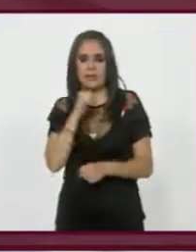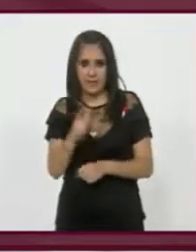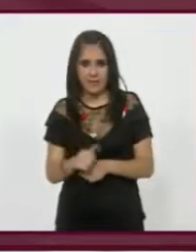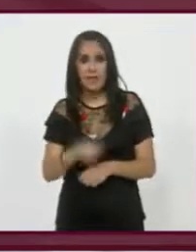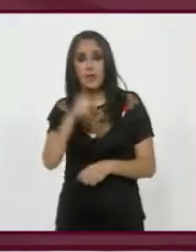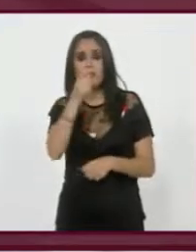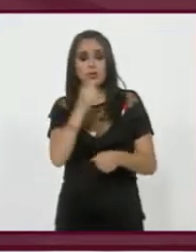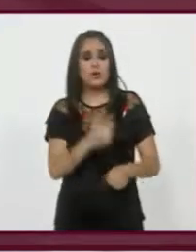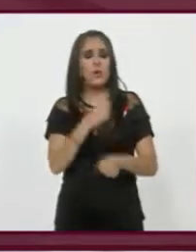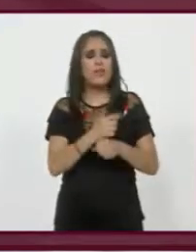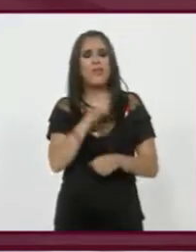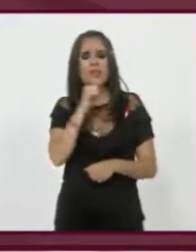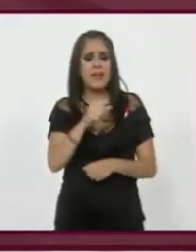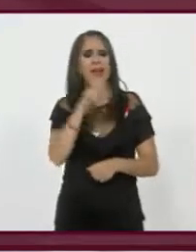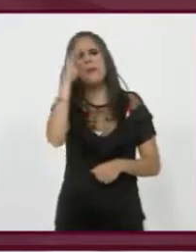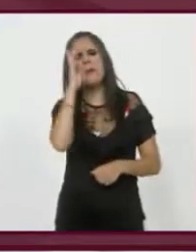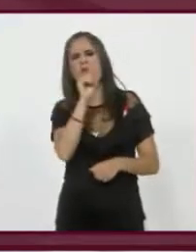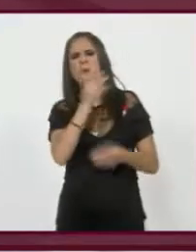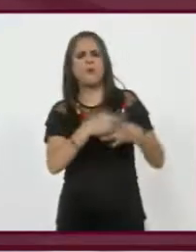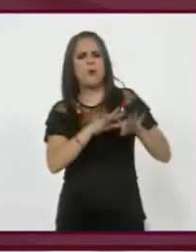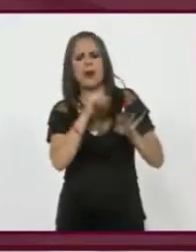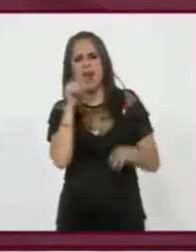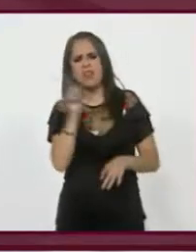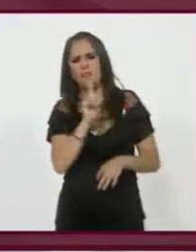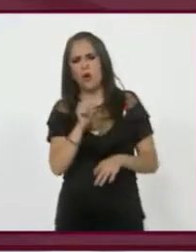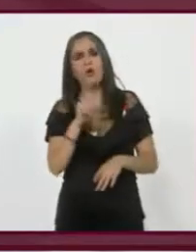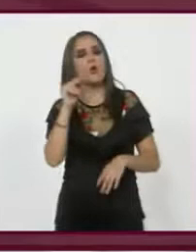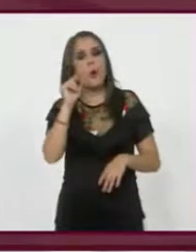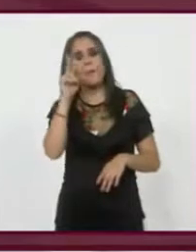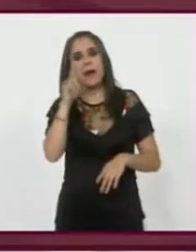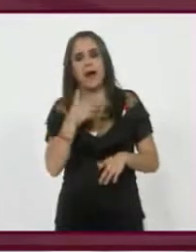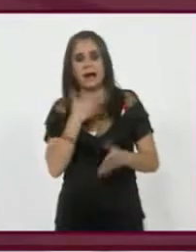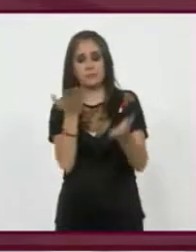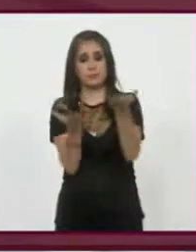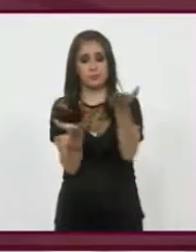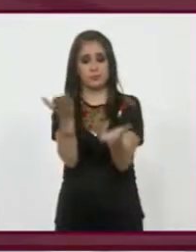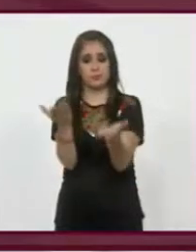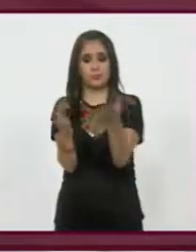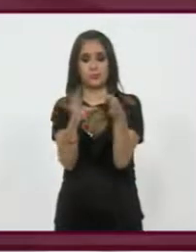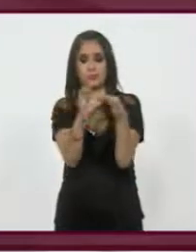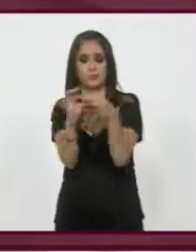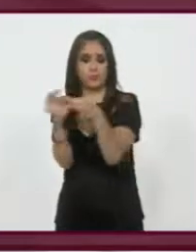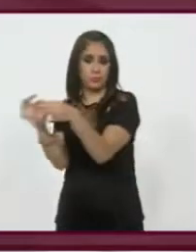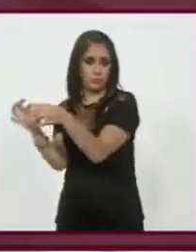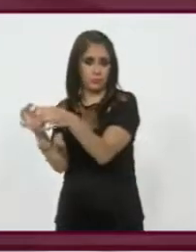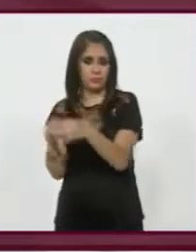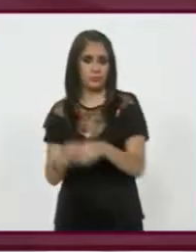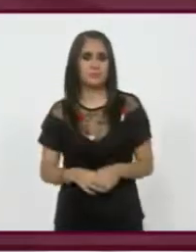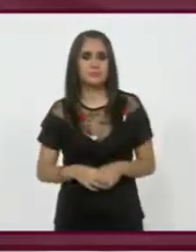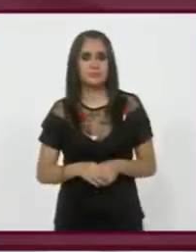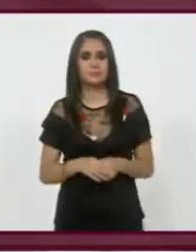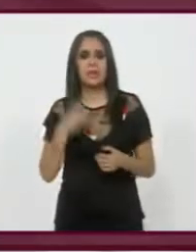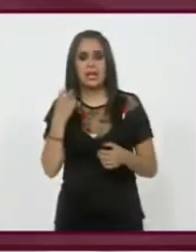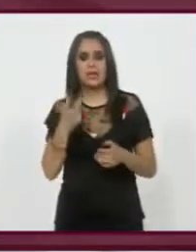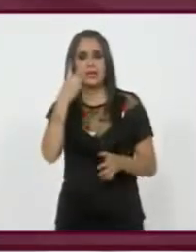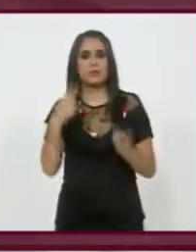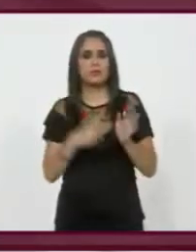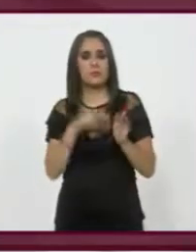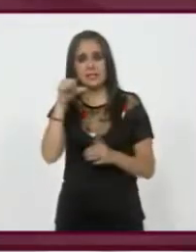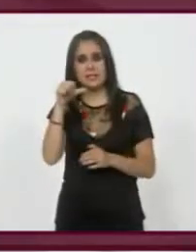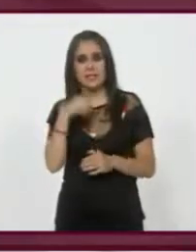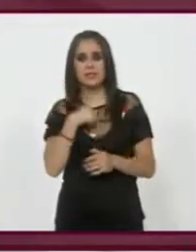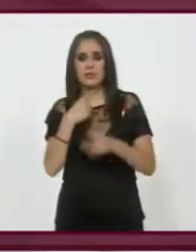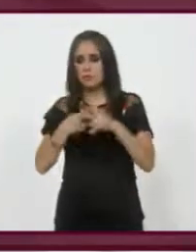inseguridad no importe, ¿no? O sea, pero todo es en un peso relativo. paquete. Exactamente. Por ejemplo, esto en 2016 lo